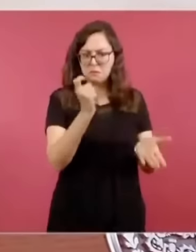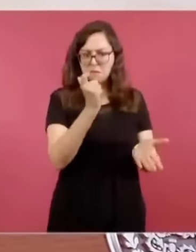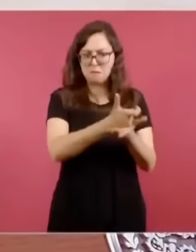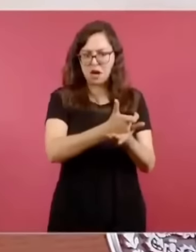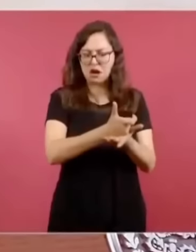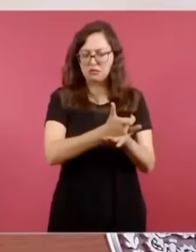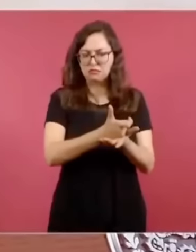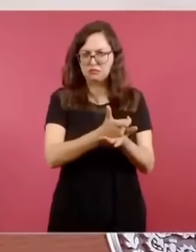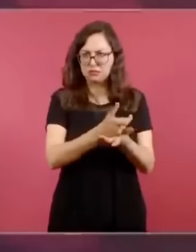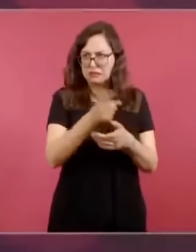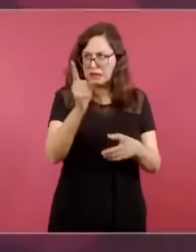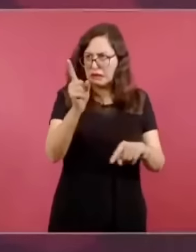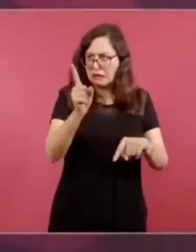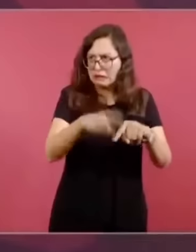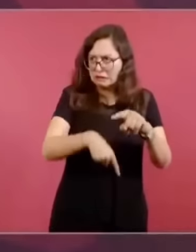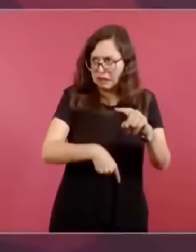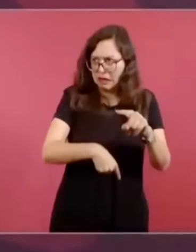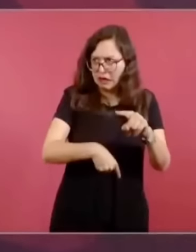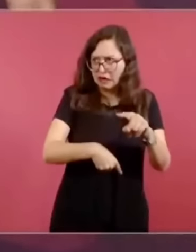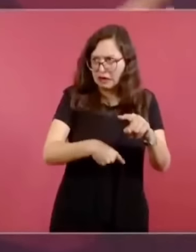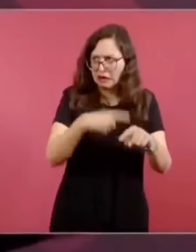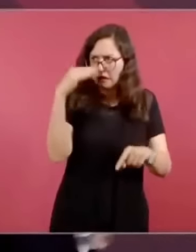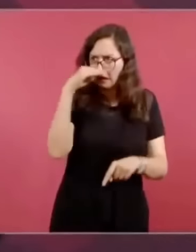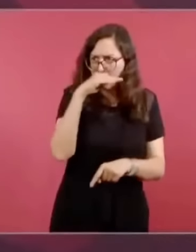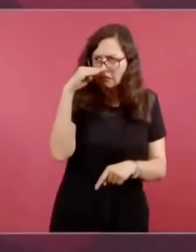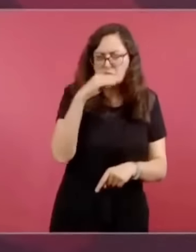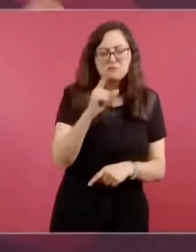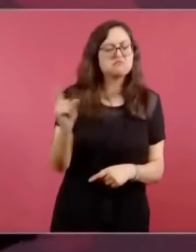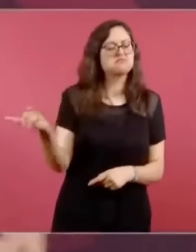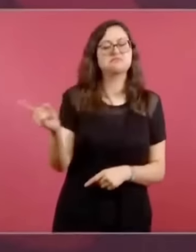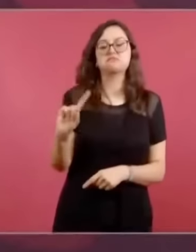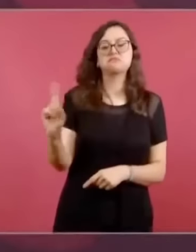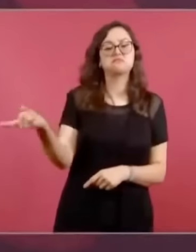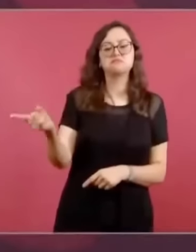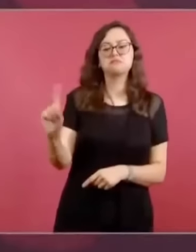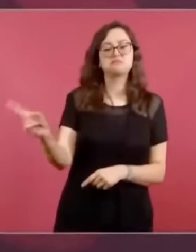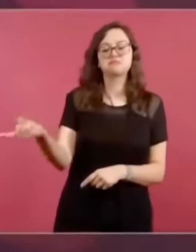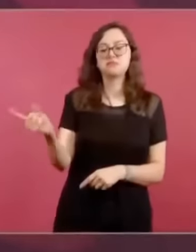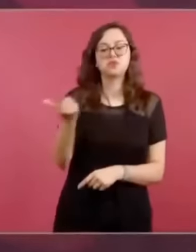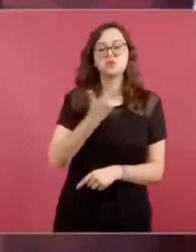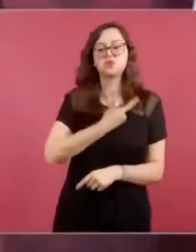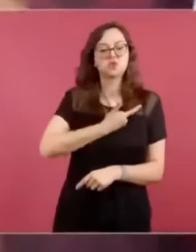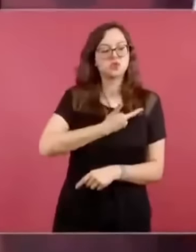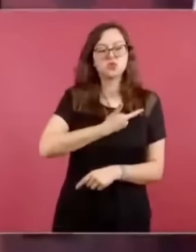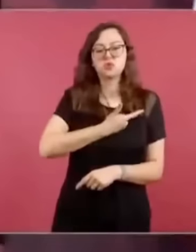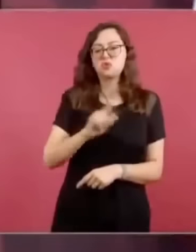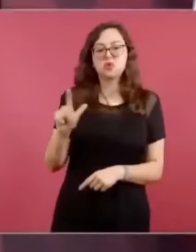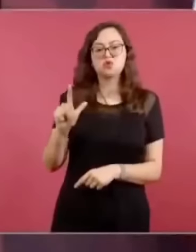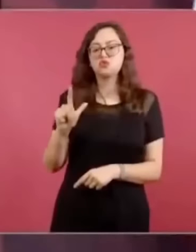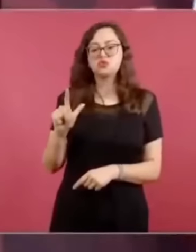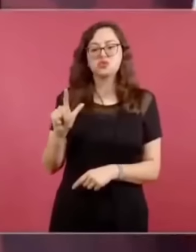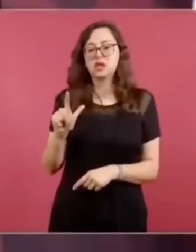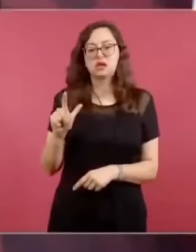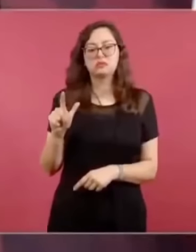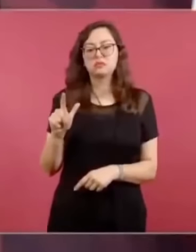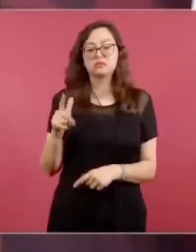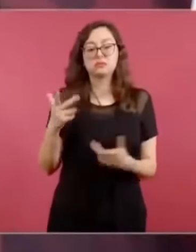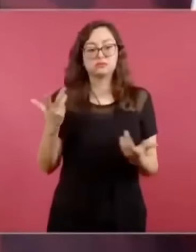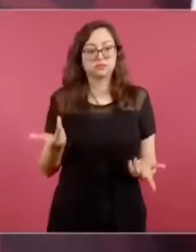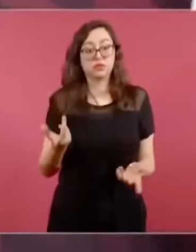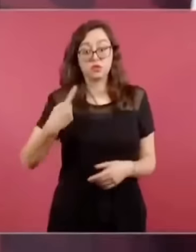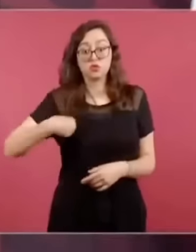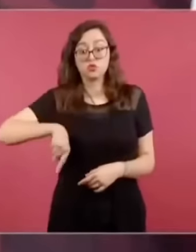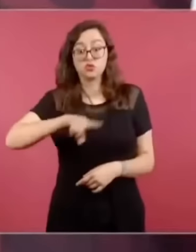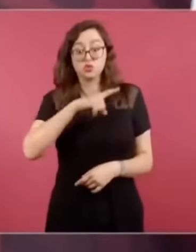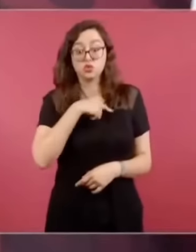no les parece que lo que estamos planteando nosotros sea quitar las cajas registradoras